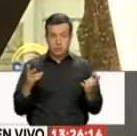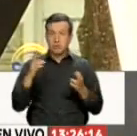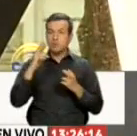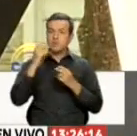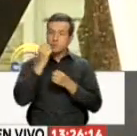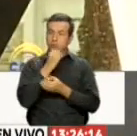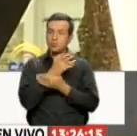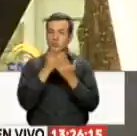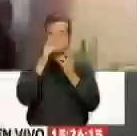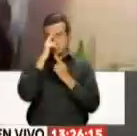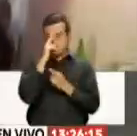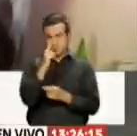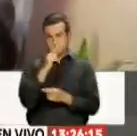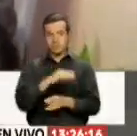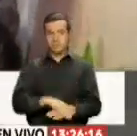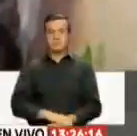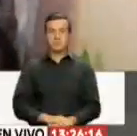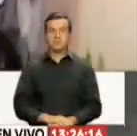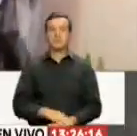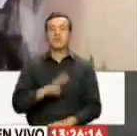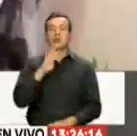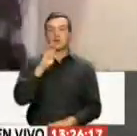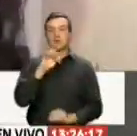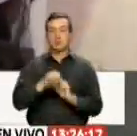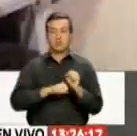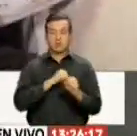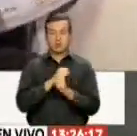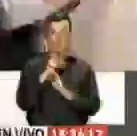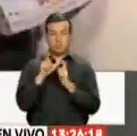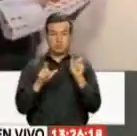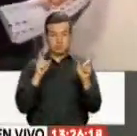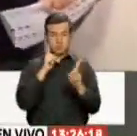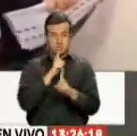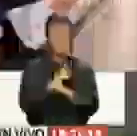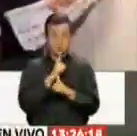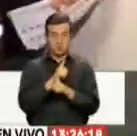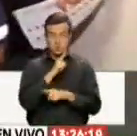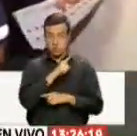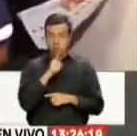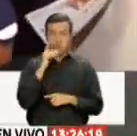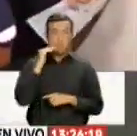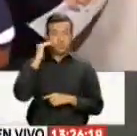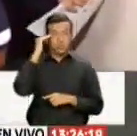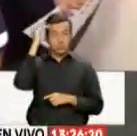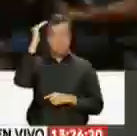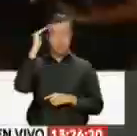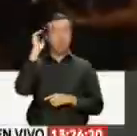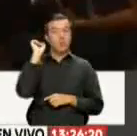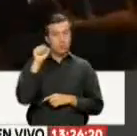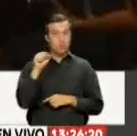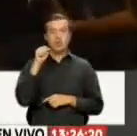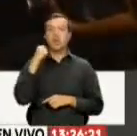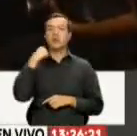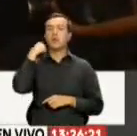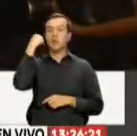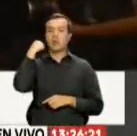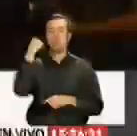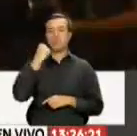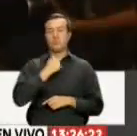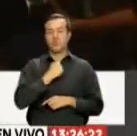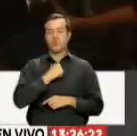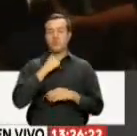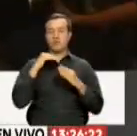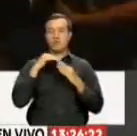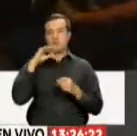expresen Y se respeten Durante 14 años Las personas Con discapacidad Y adultos mayores Han ejercido Su voto Desde casa